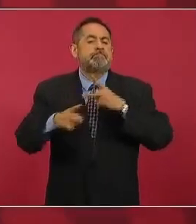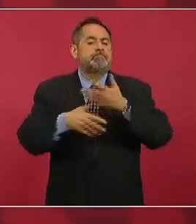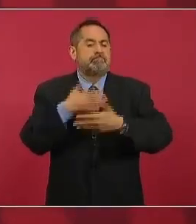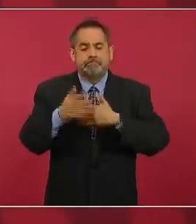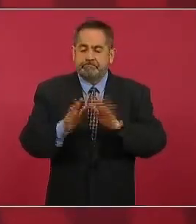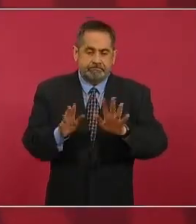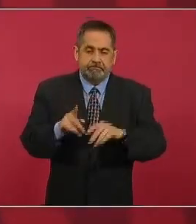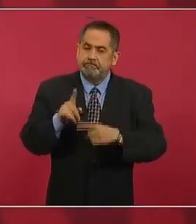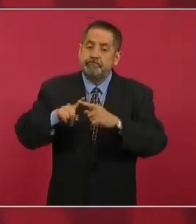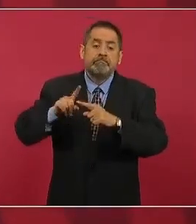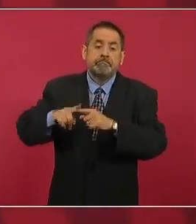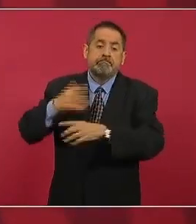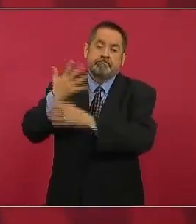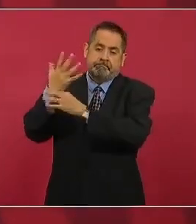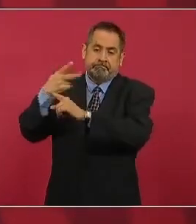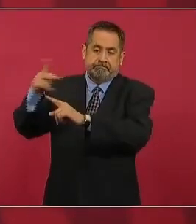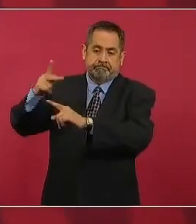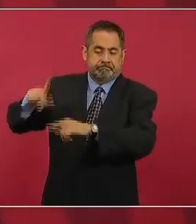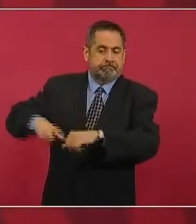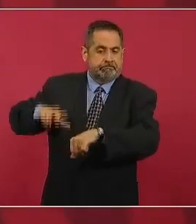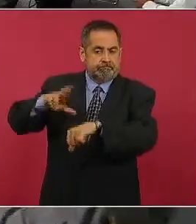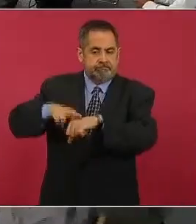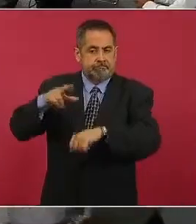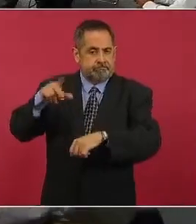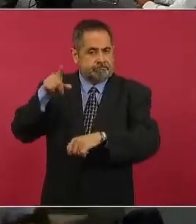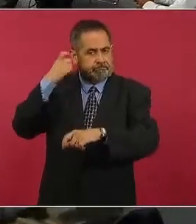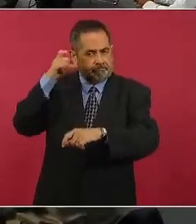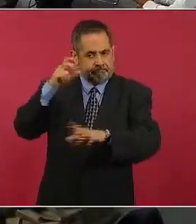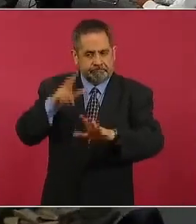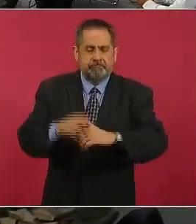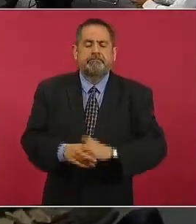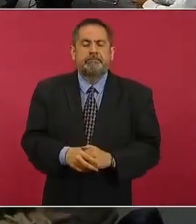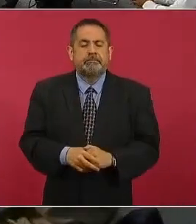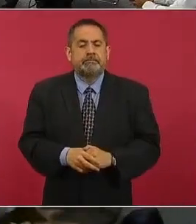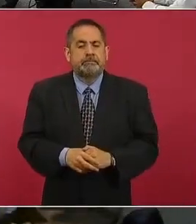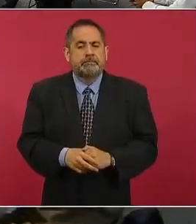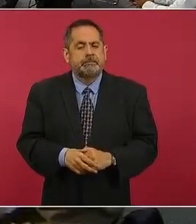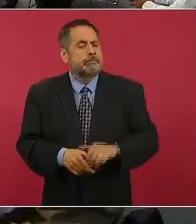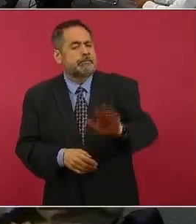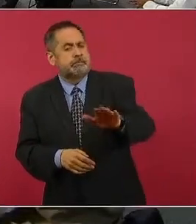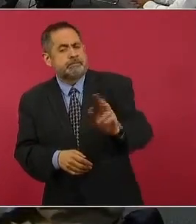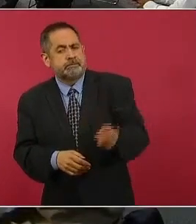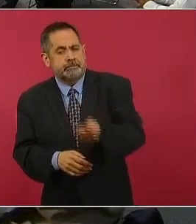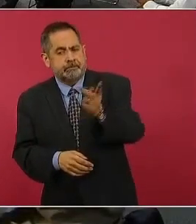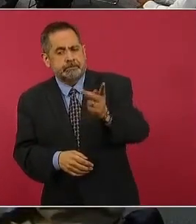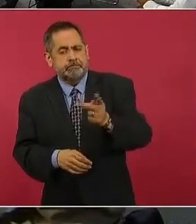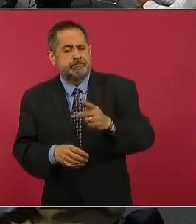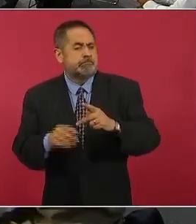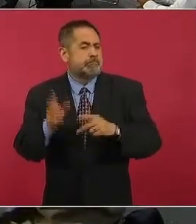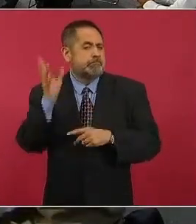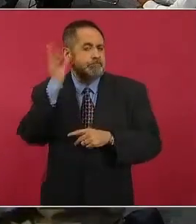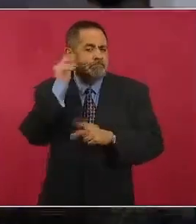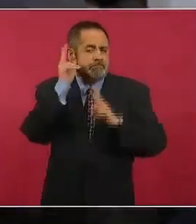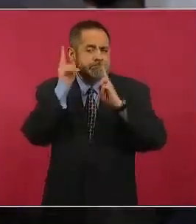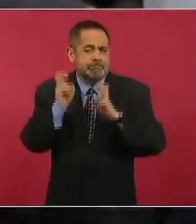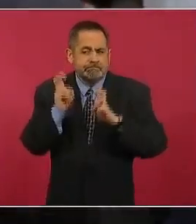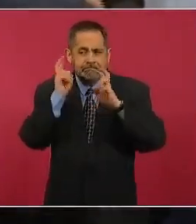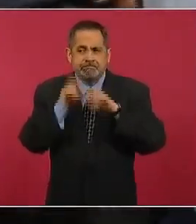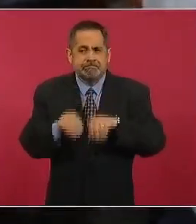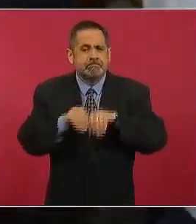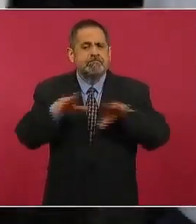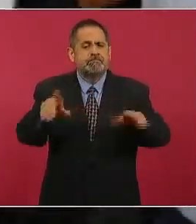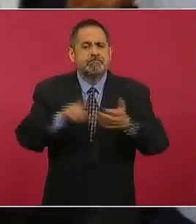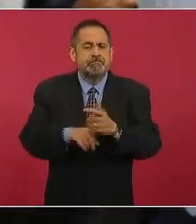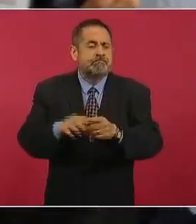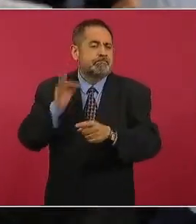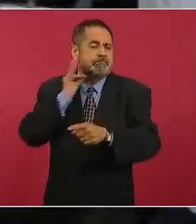pero todo eso lo tiene que investigar el gobierno del estado y preguntarle de estos audios que se filtraron estos presuntos audios